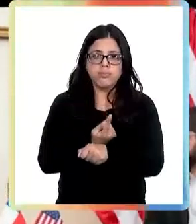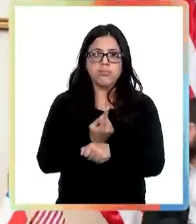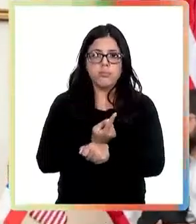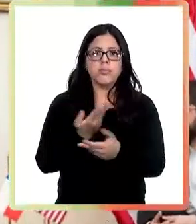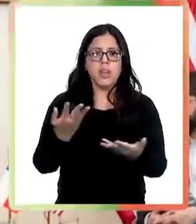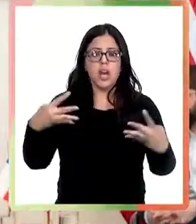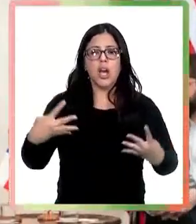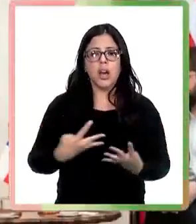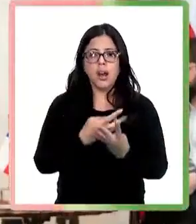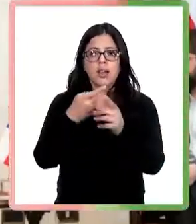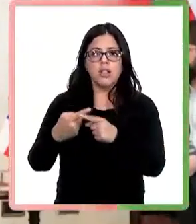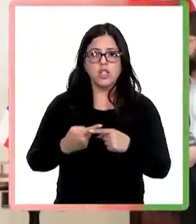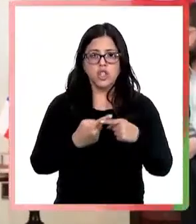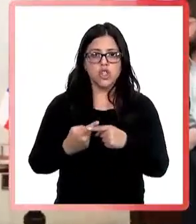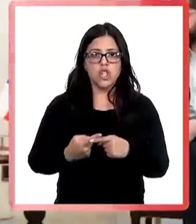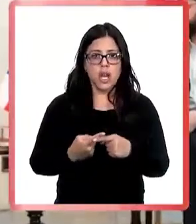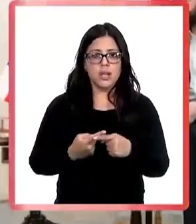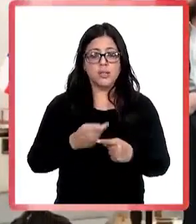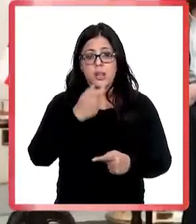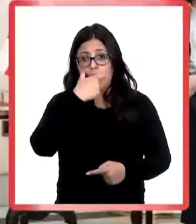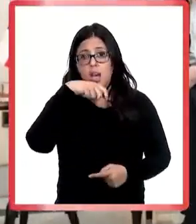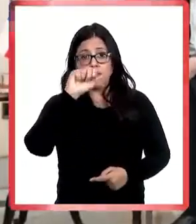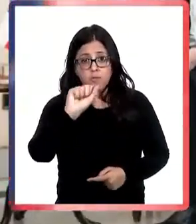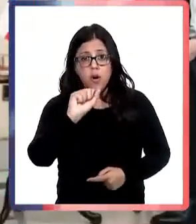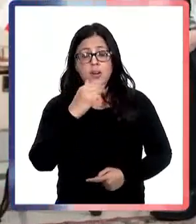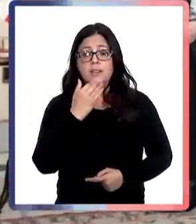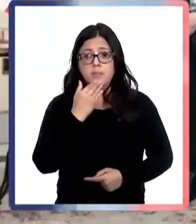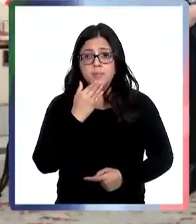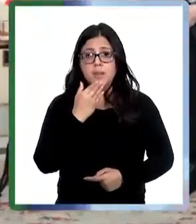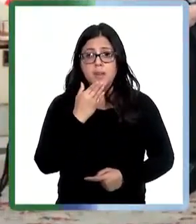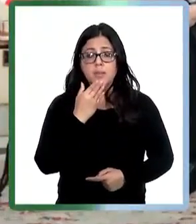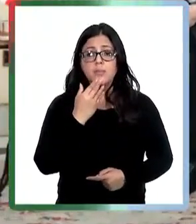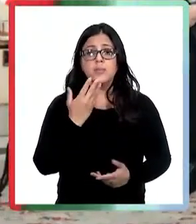celebró la muy buena conversación que tuvo a través de redes sociales.